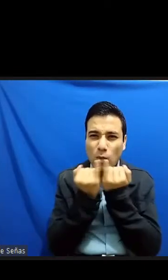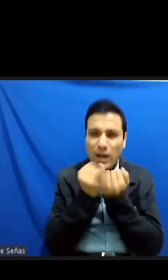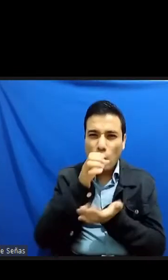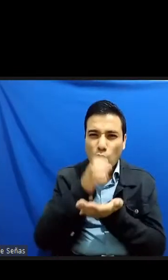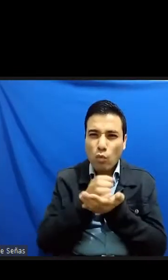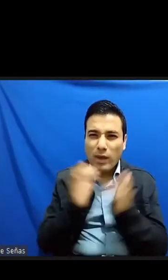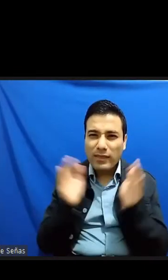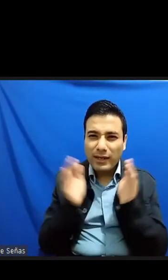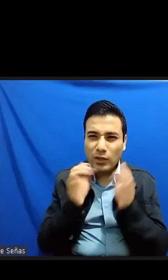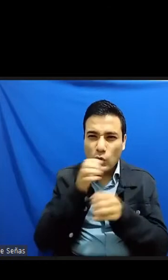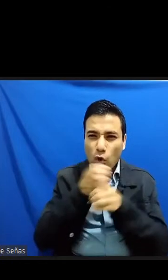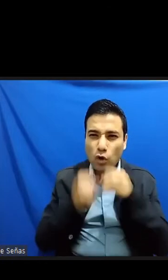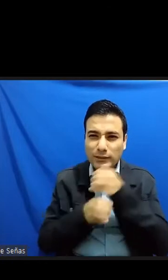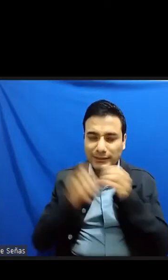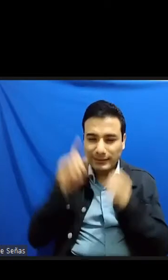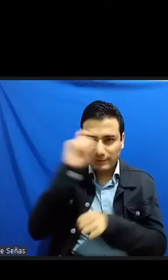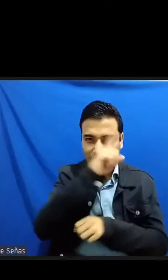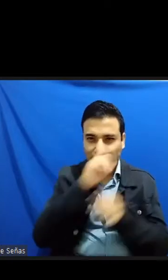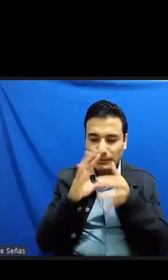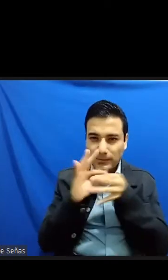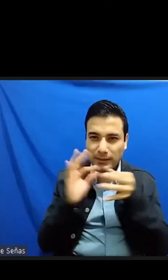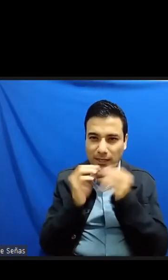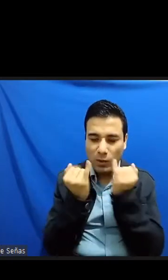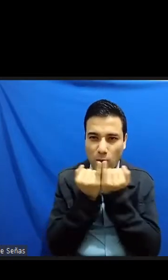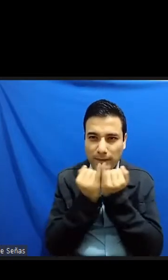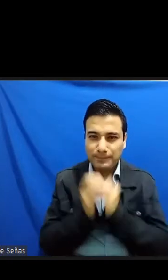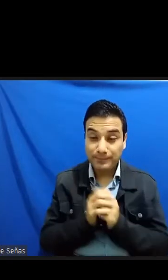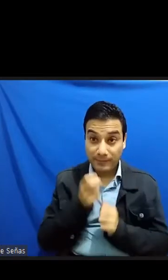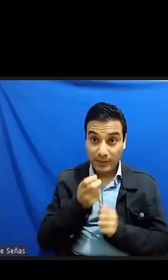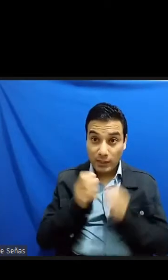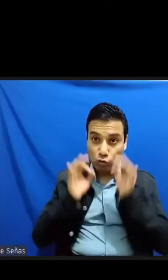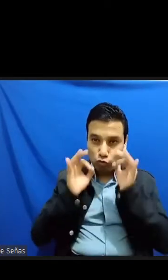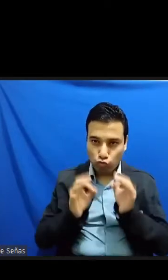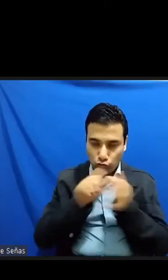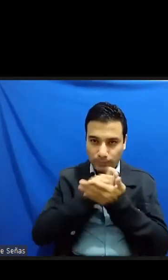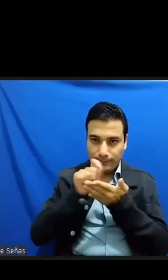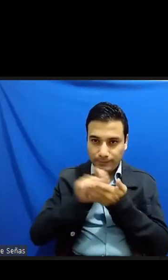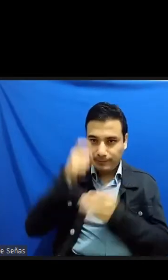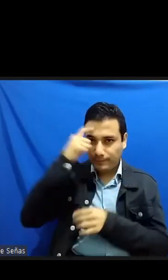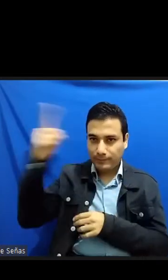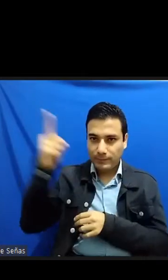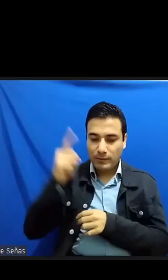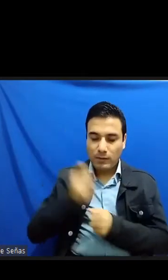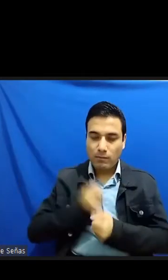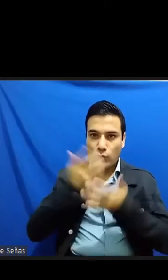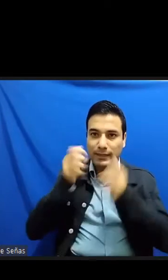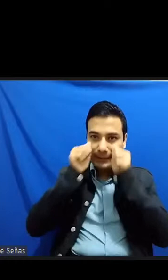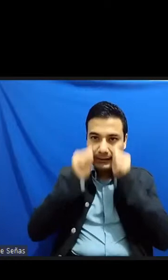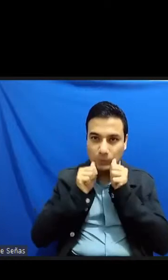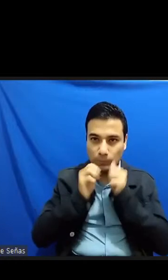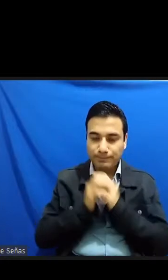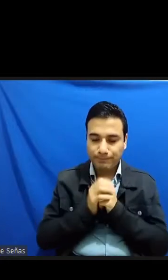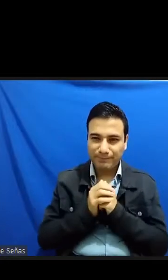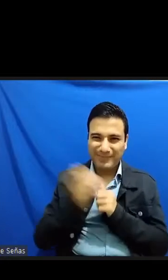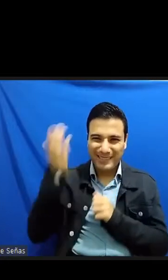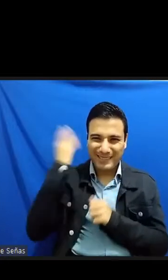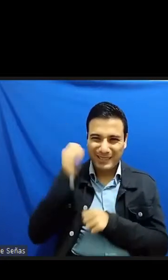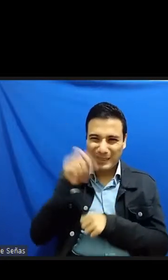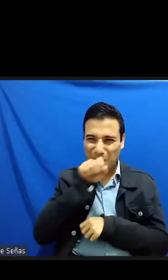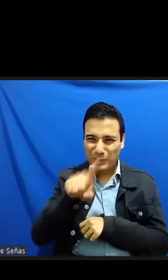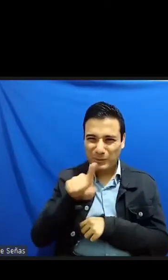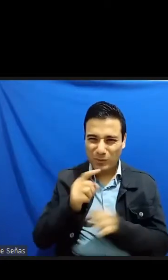difíciles de explicar texto escrito por el poeta ciego hallado de bebé en una canasta